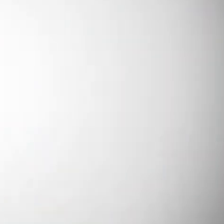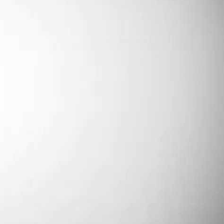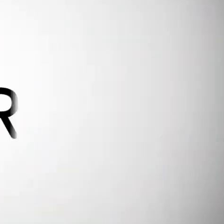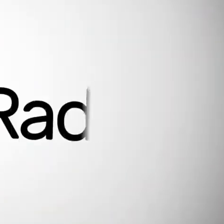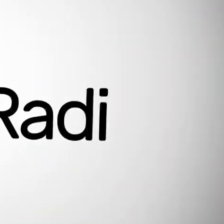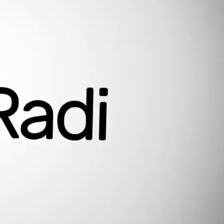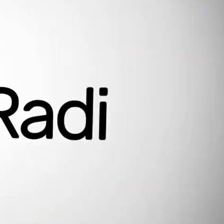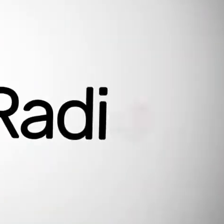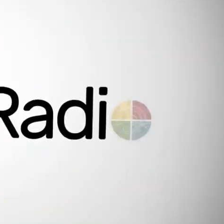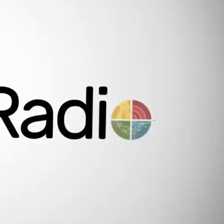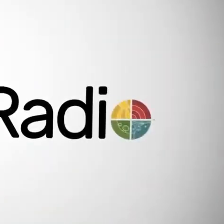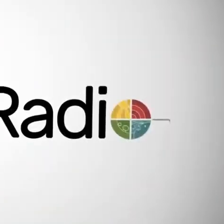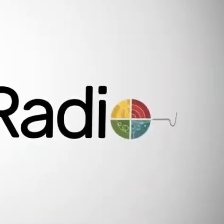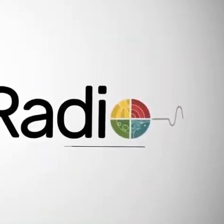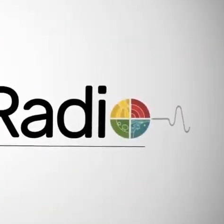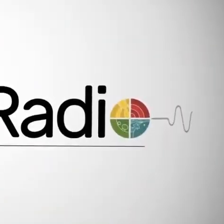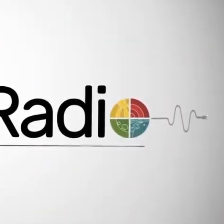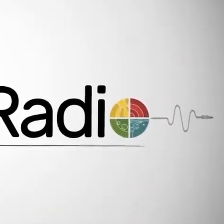DP Radio